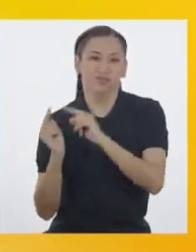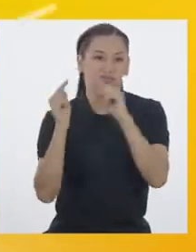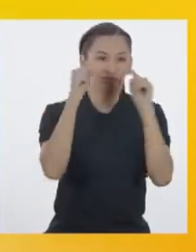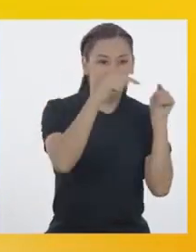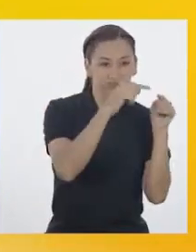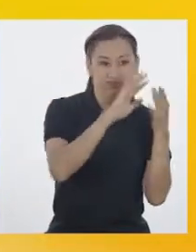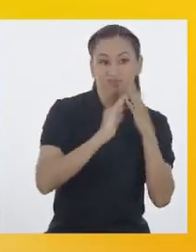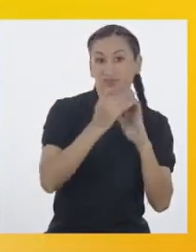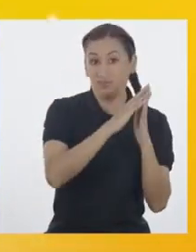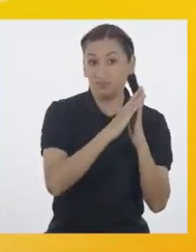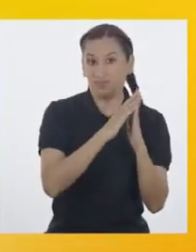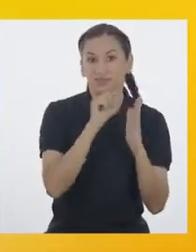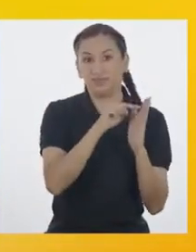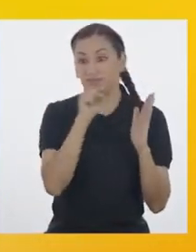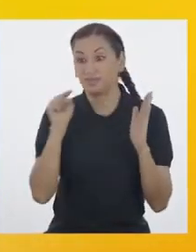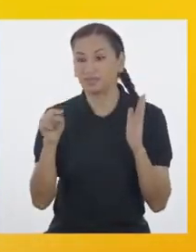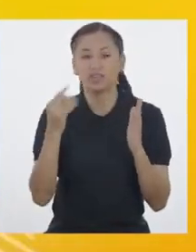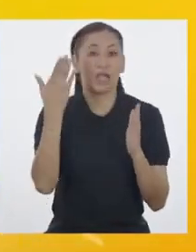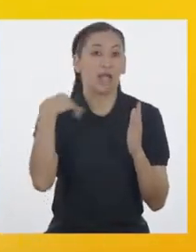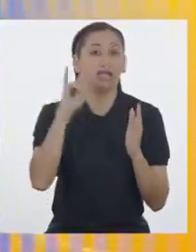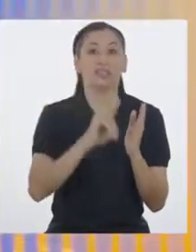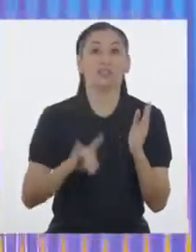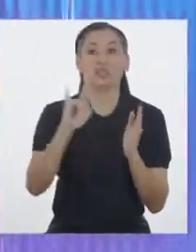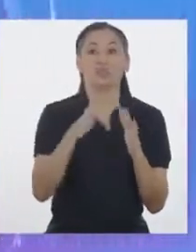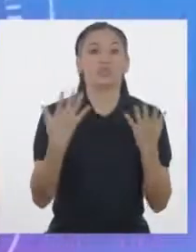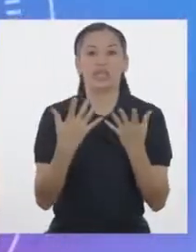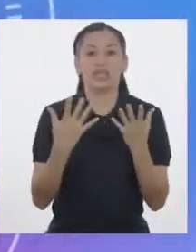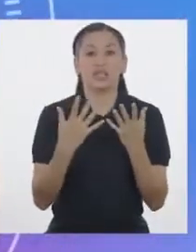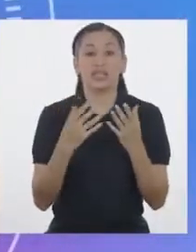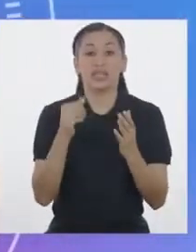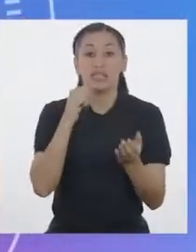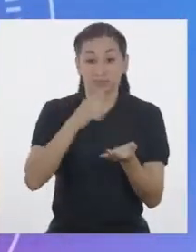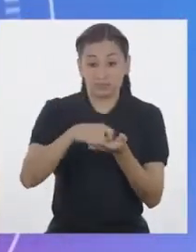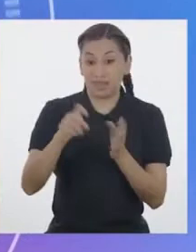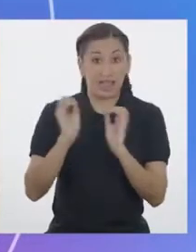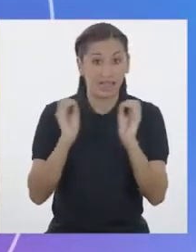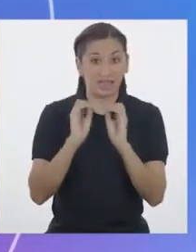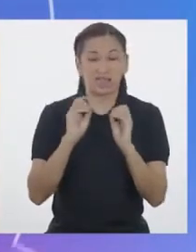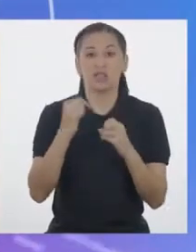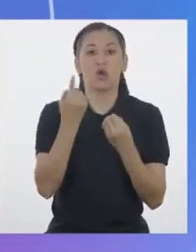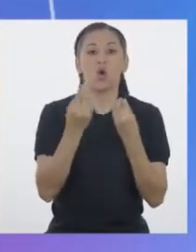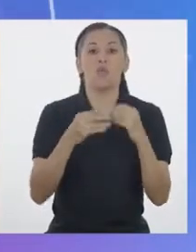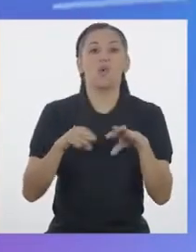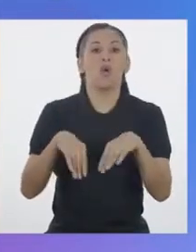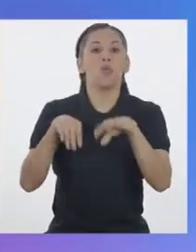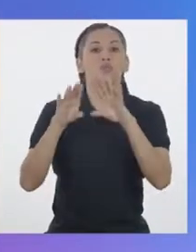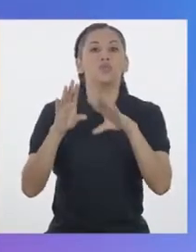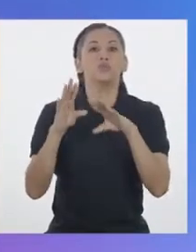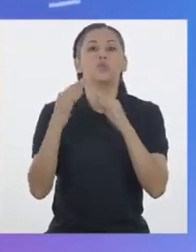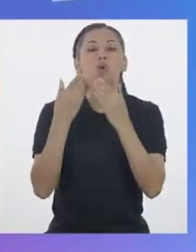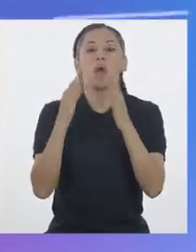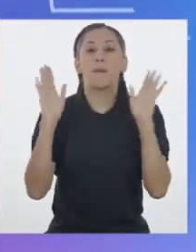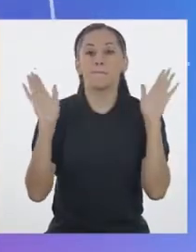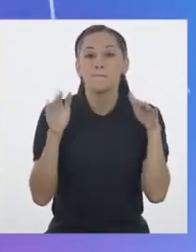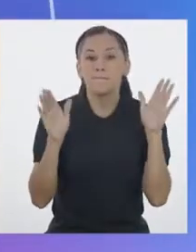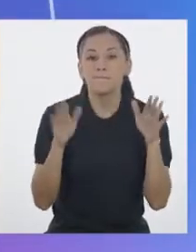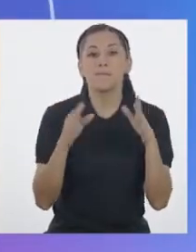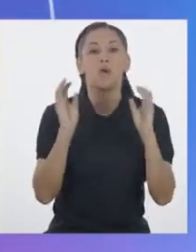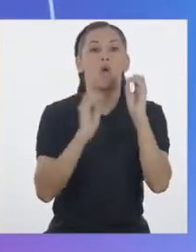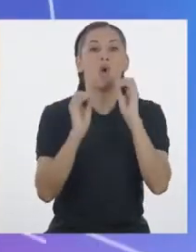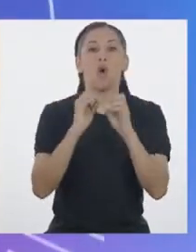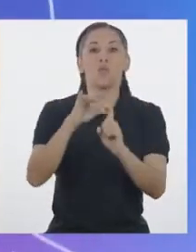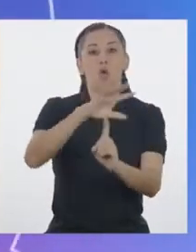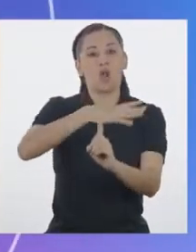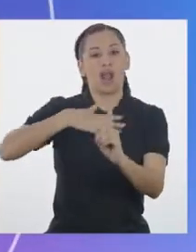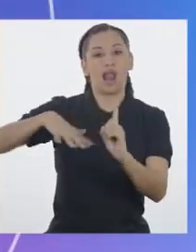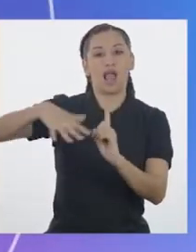que vivía lejos, se utilizaba señales utilizando recursos que encontrábamos en